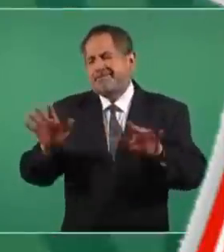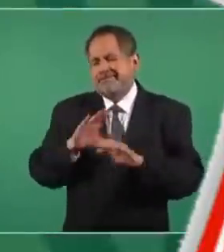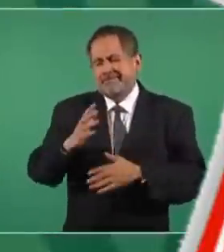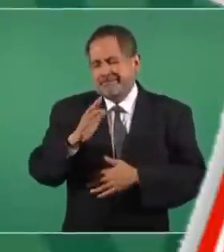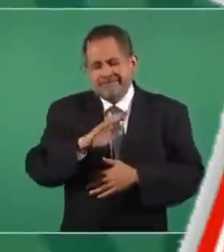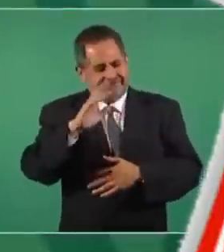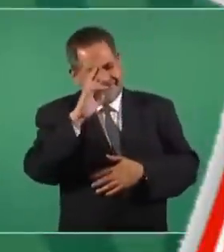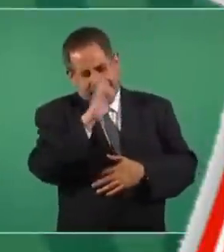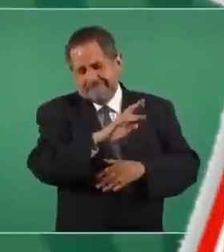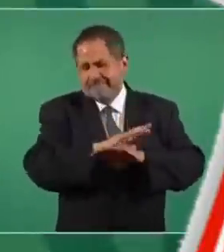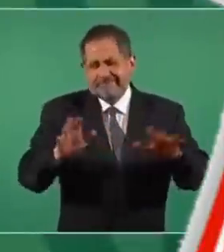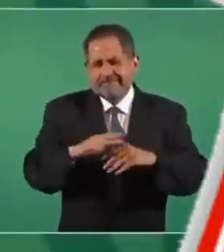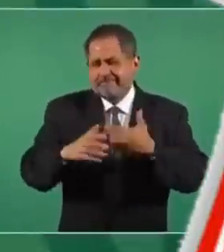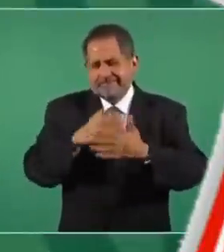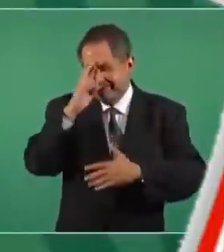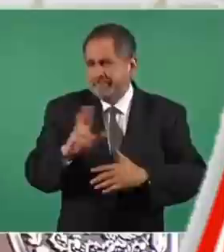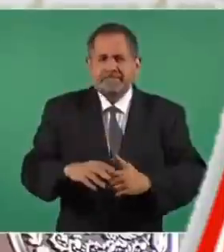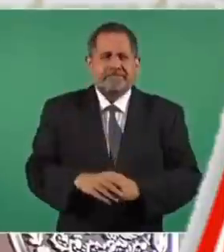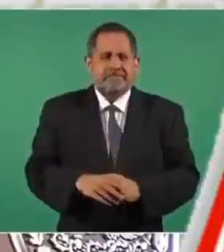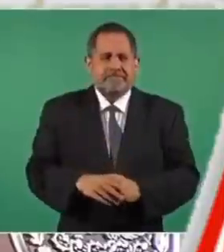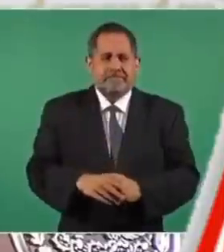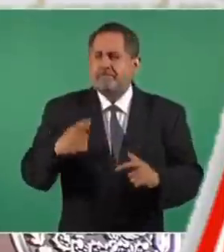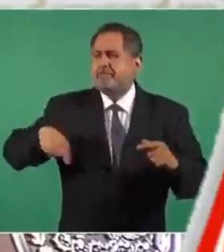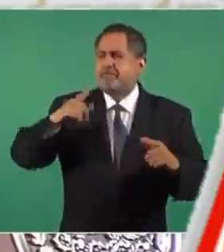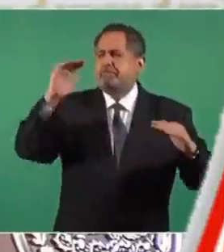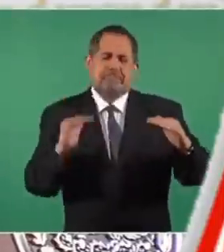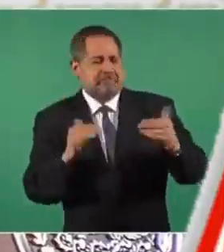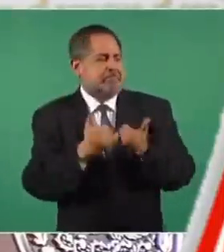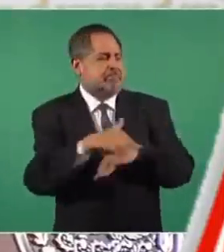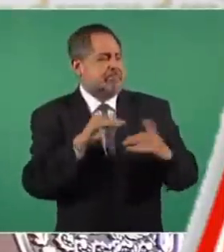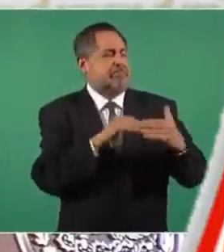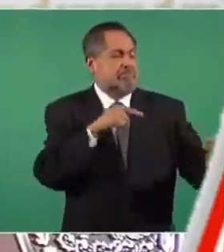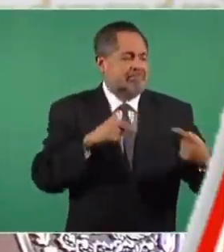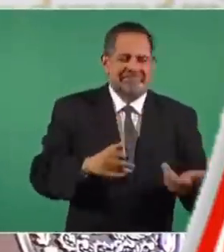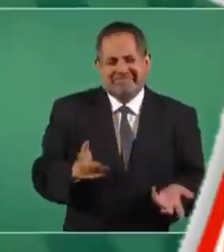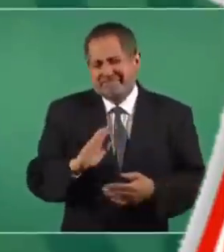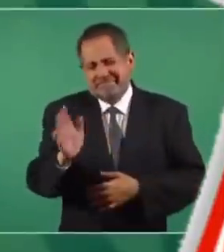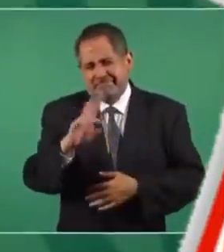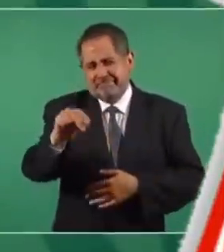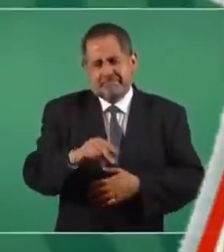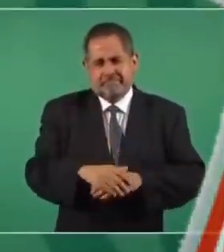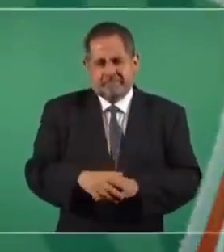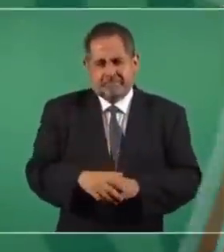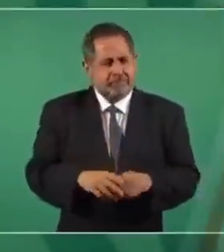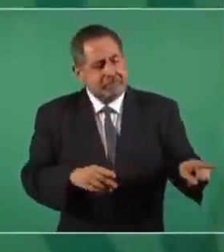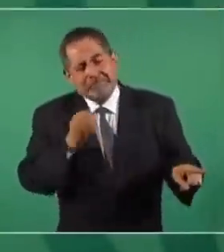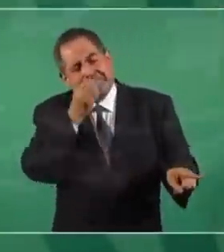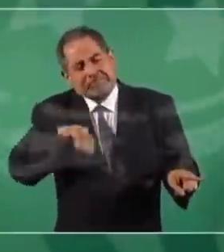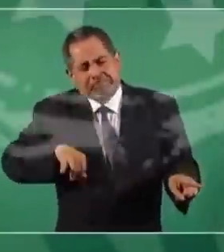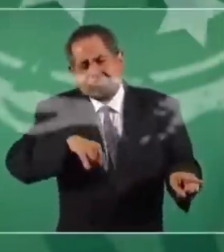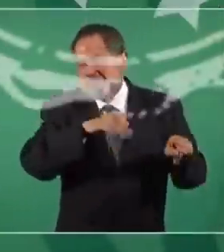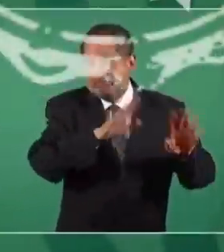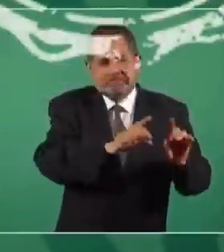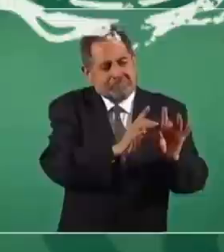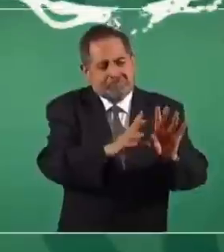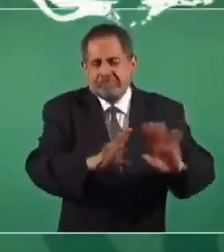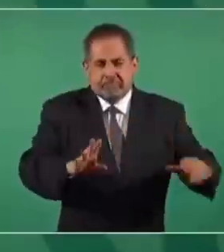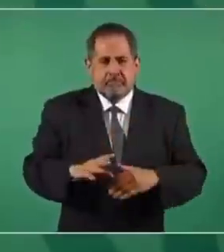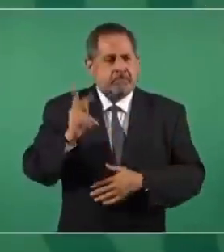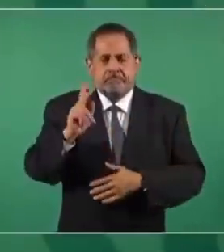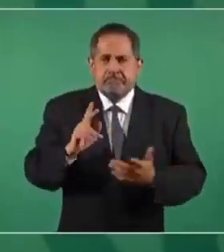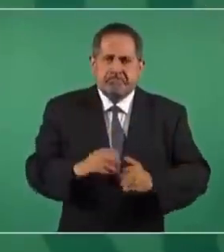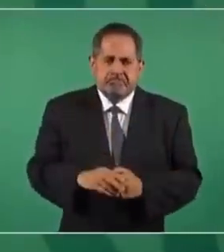respeto no hay que rebajarlo, vulgarizarlo. No, es interesante como fenómeno